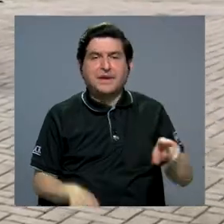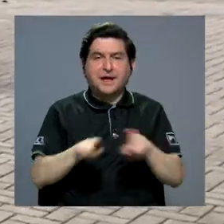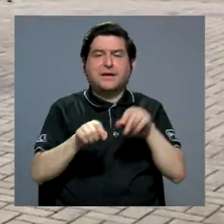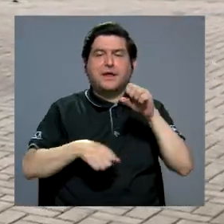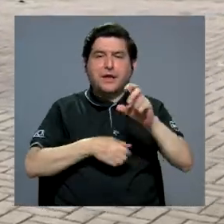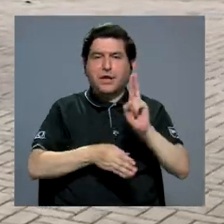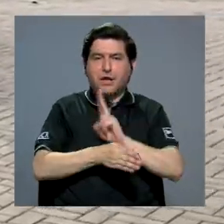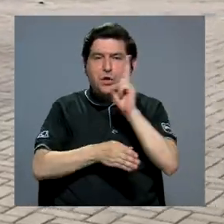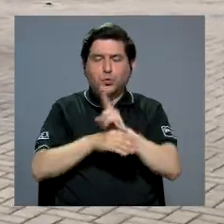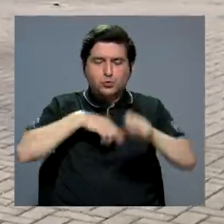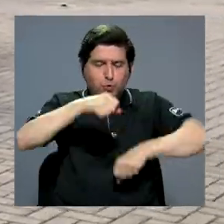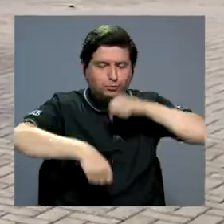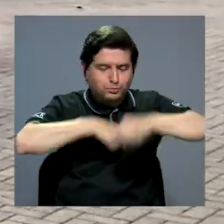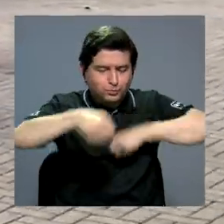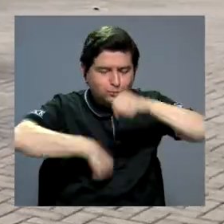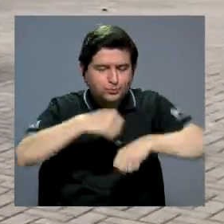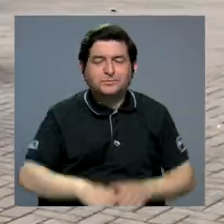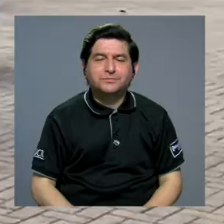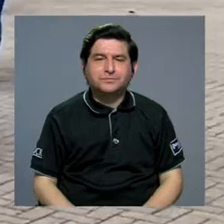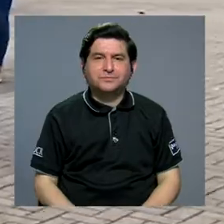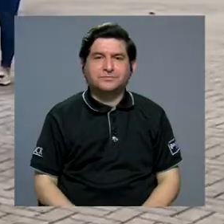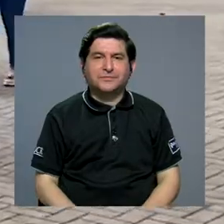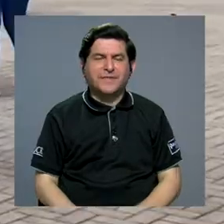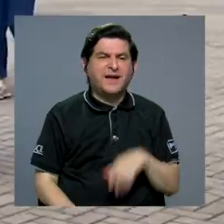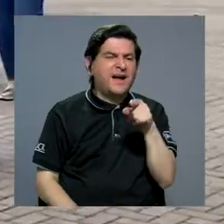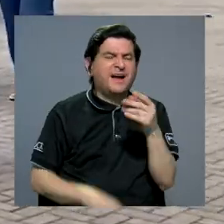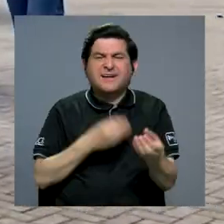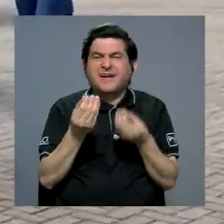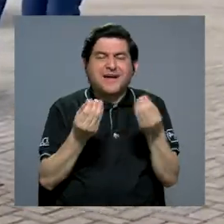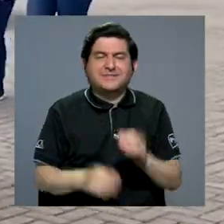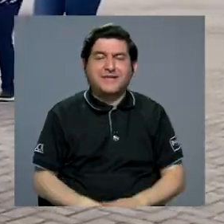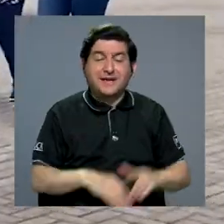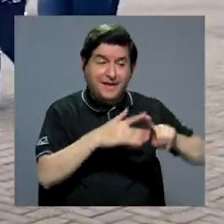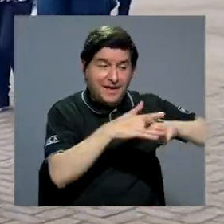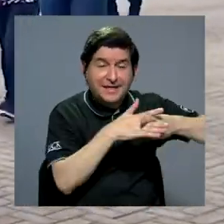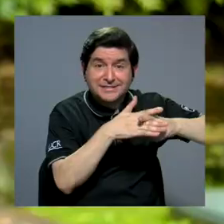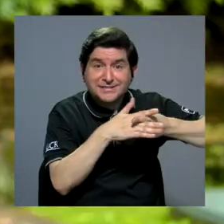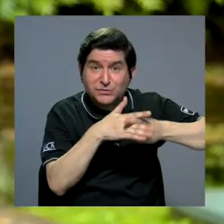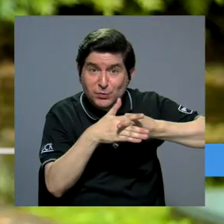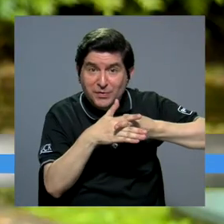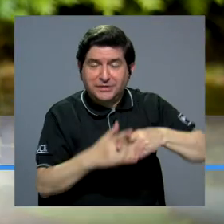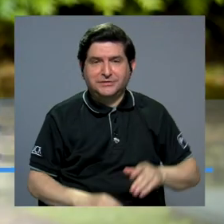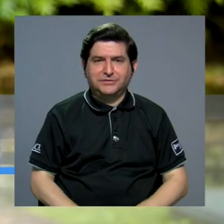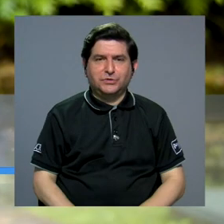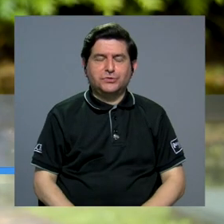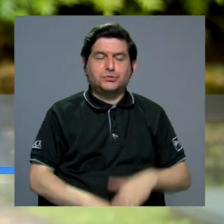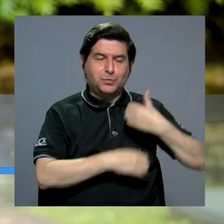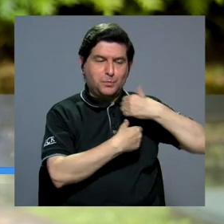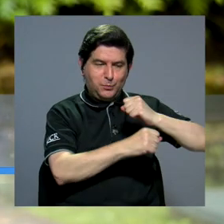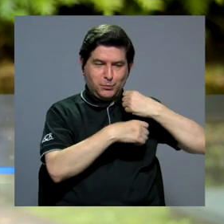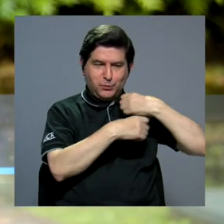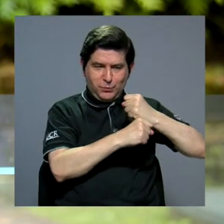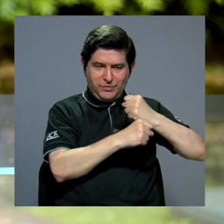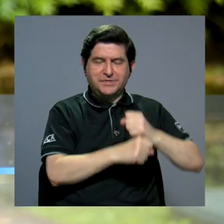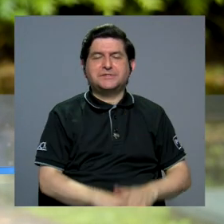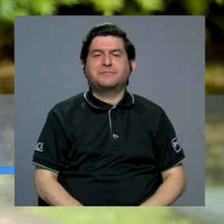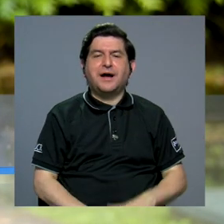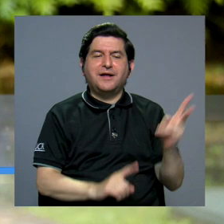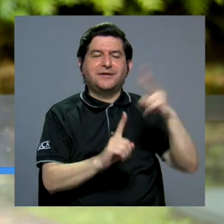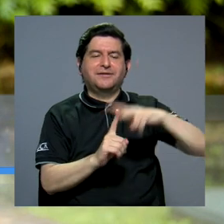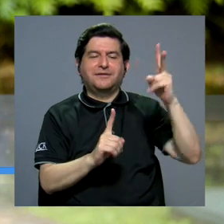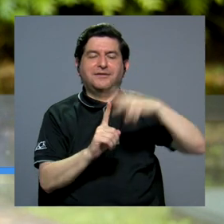el uso de la bicicleta. Entonces, el PINDU lo que hace es generar instrumentos para que las municipalidades puedan